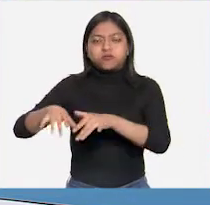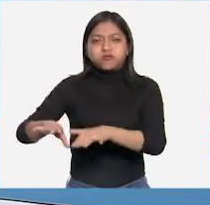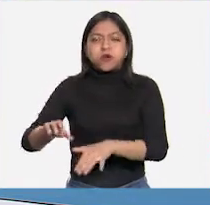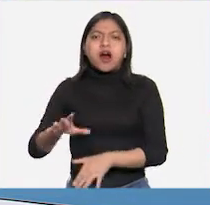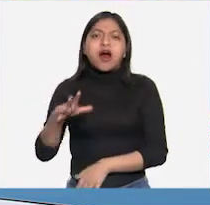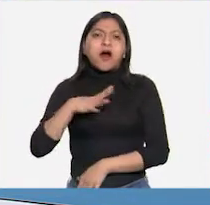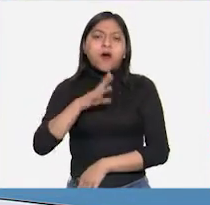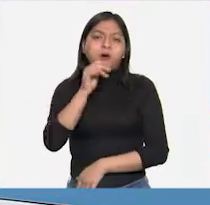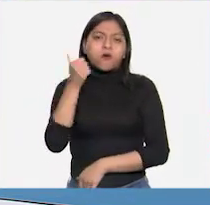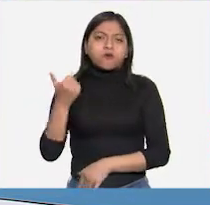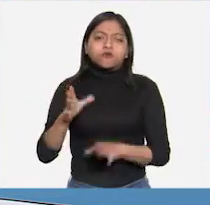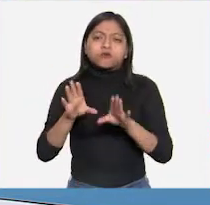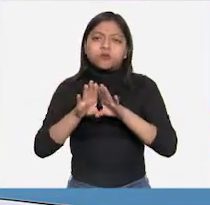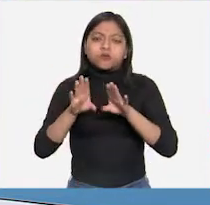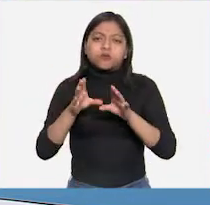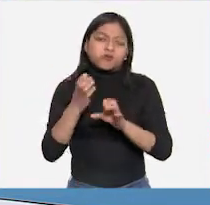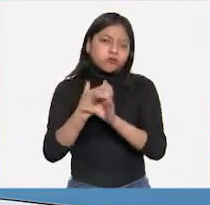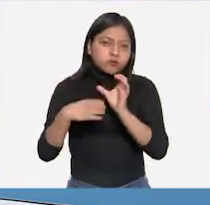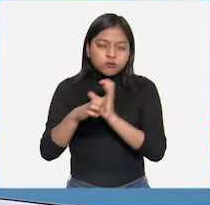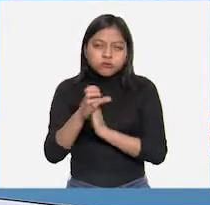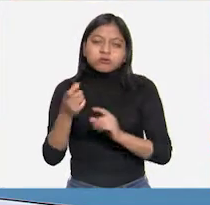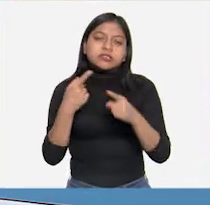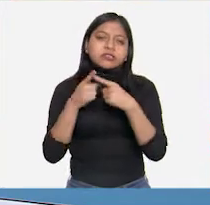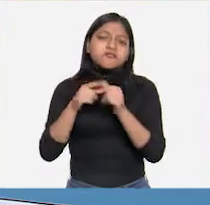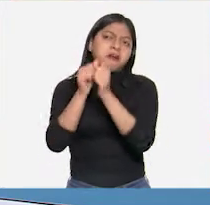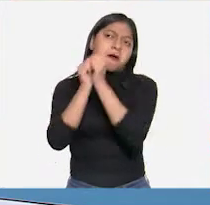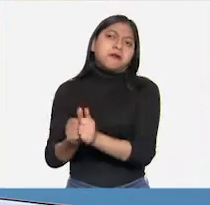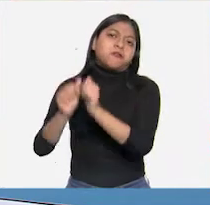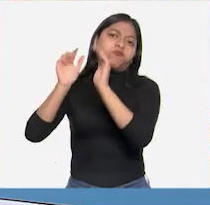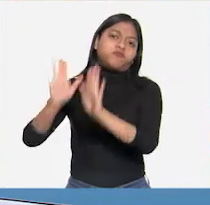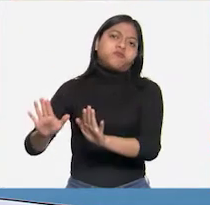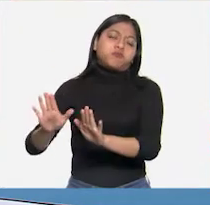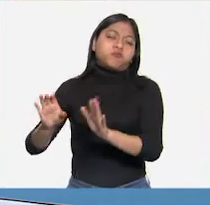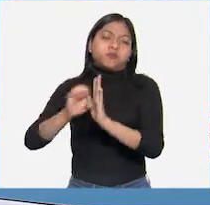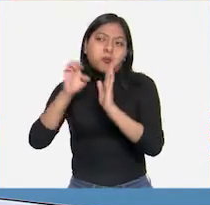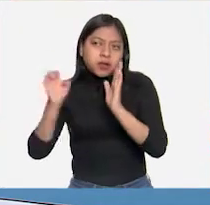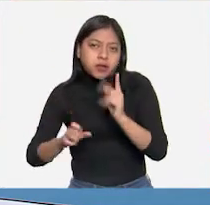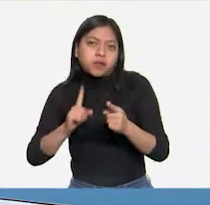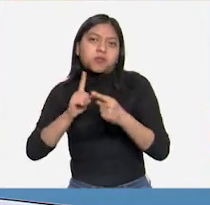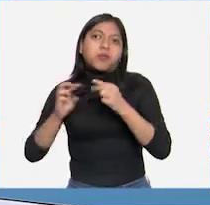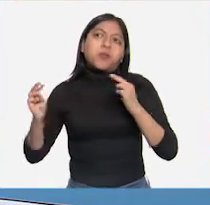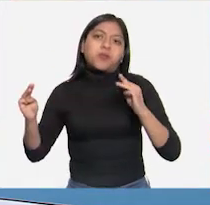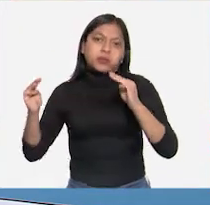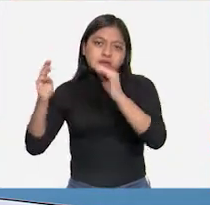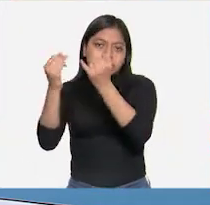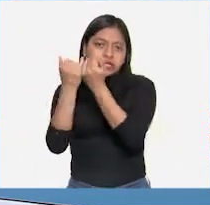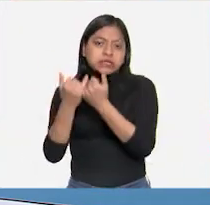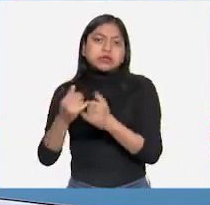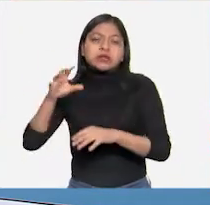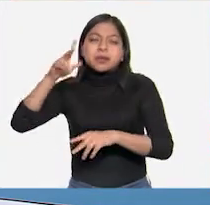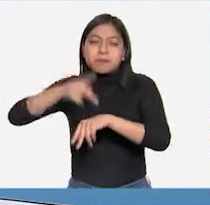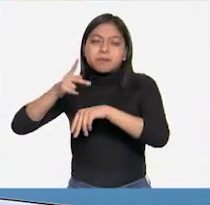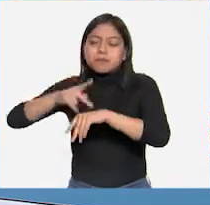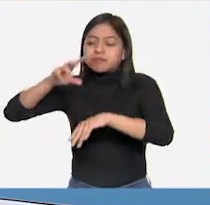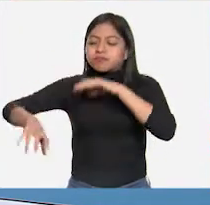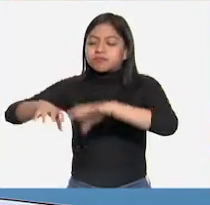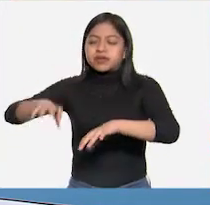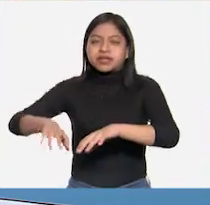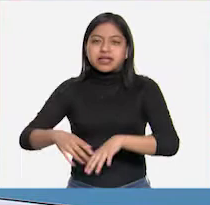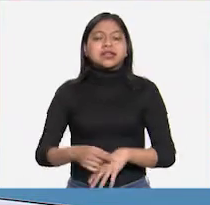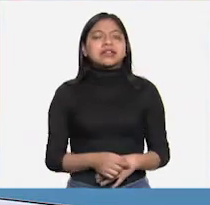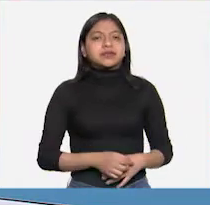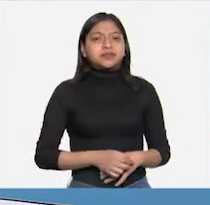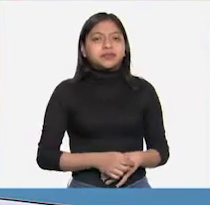mueven como las montañas y las rocas. Ah, pero creo que el primero tiene una palabra clave en su